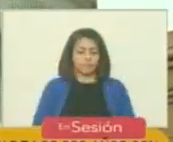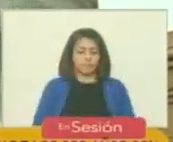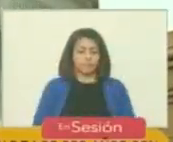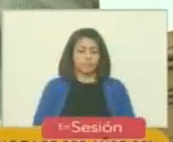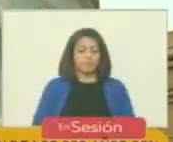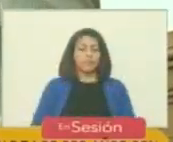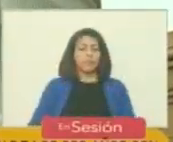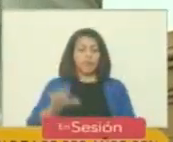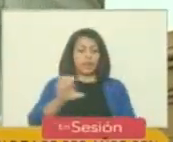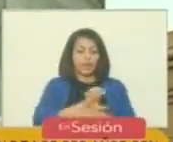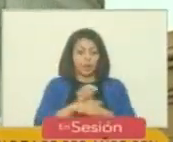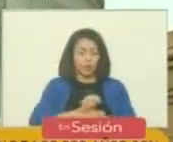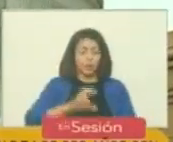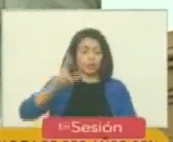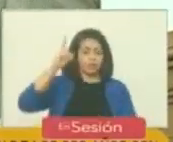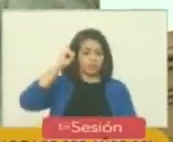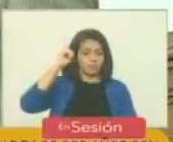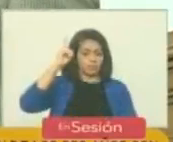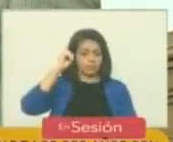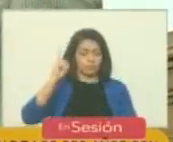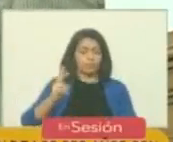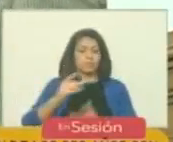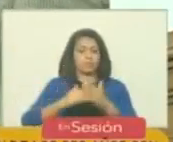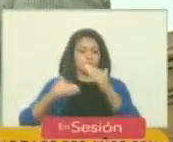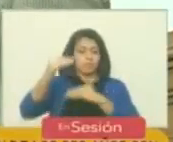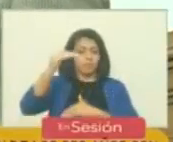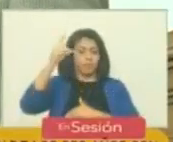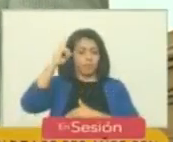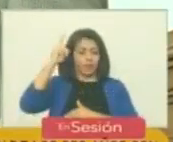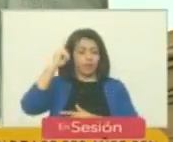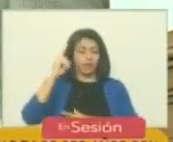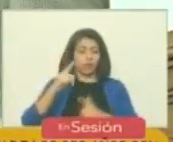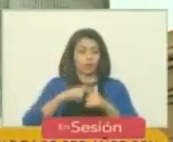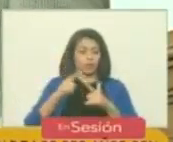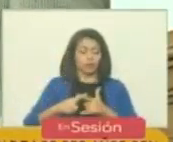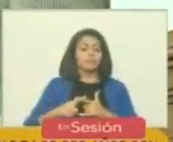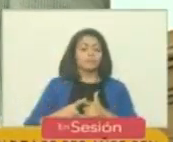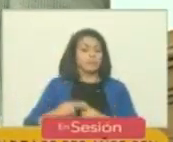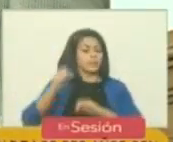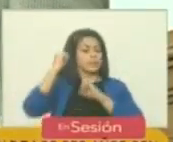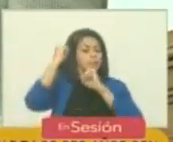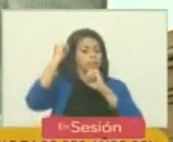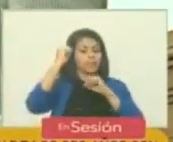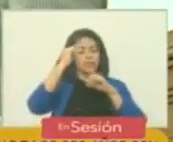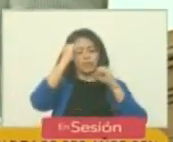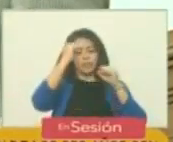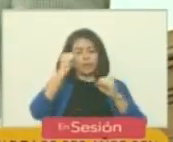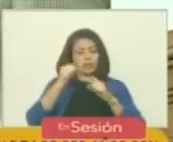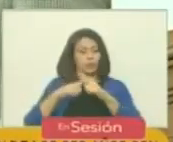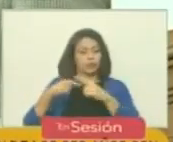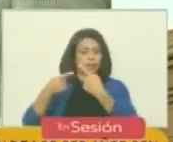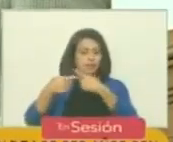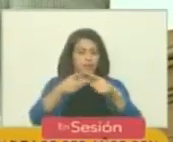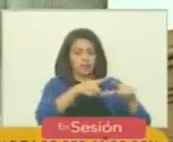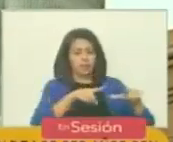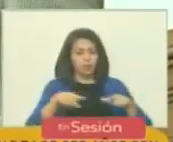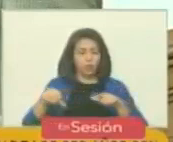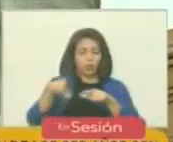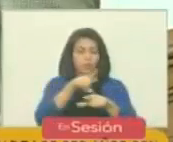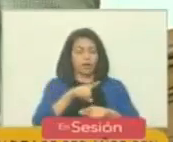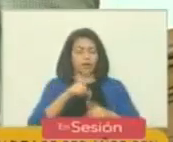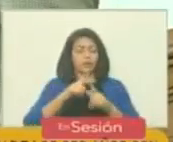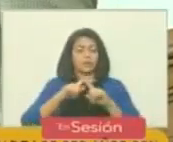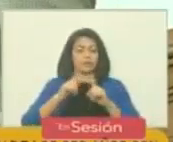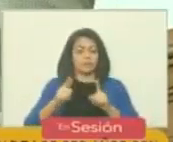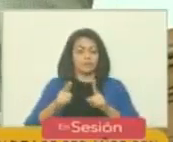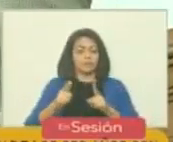Quito, tomó Perú y el Alto Perú. Con un rosario de victoria en parajes extraños, casi